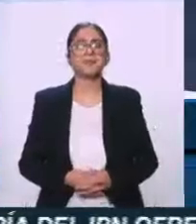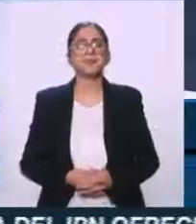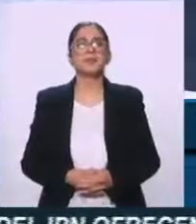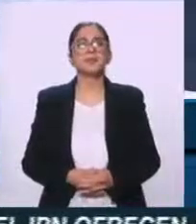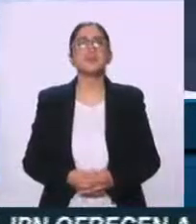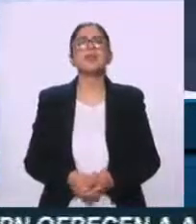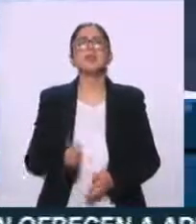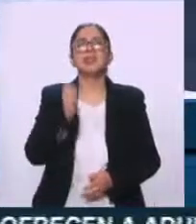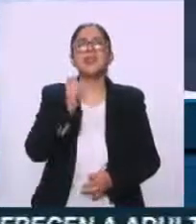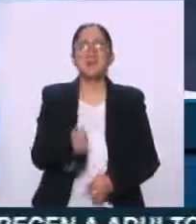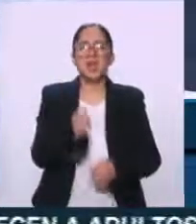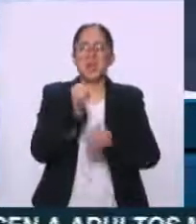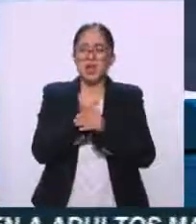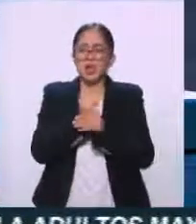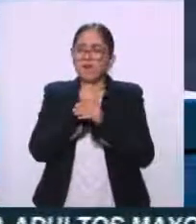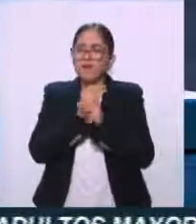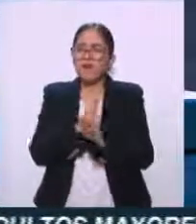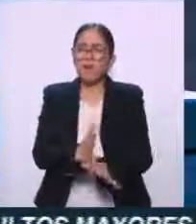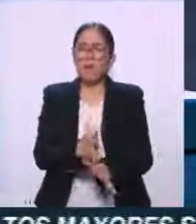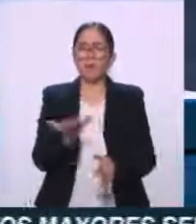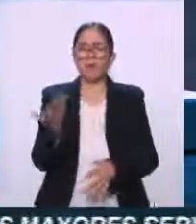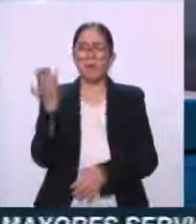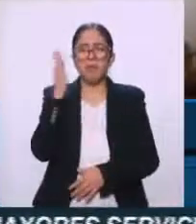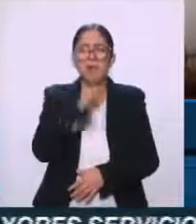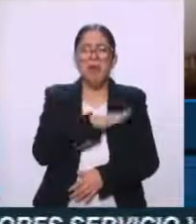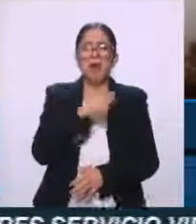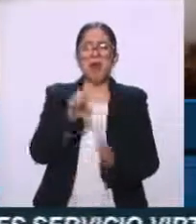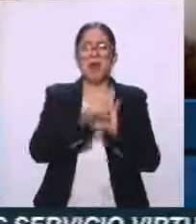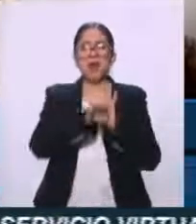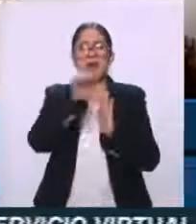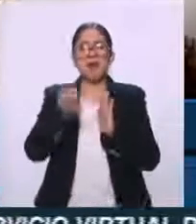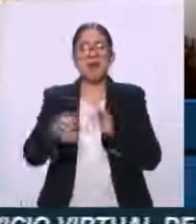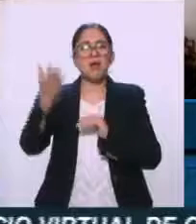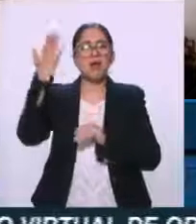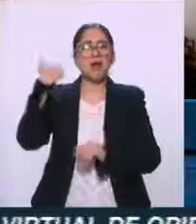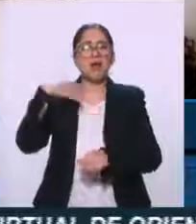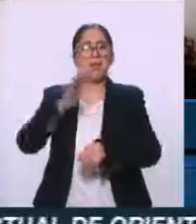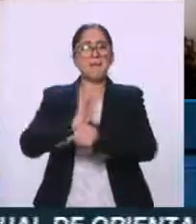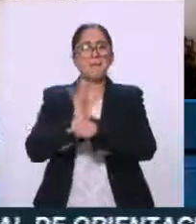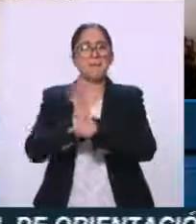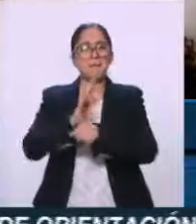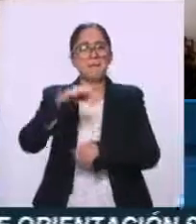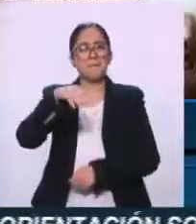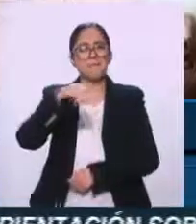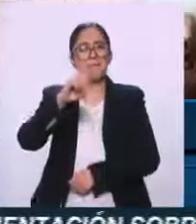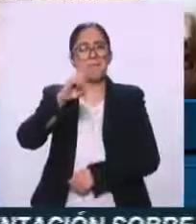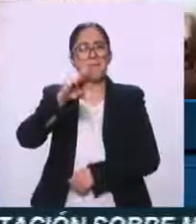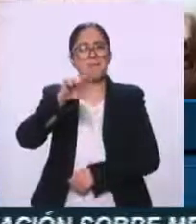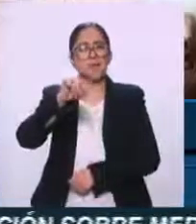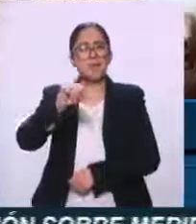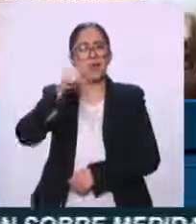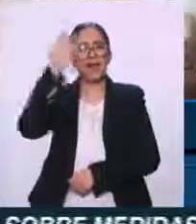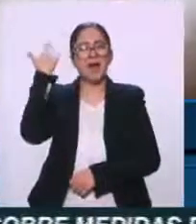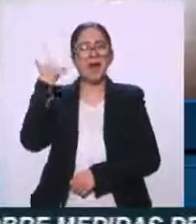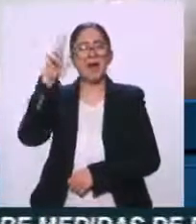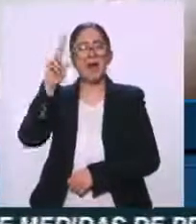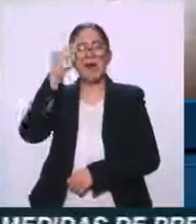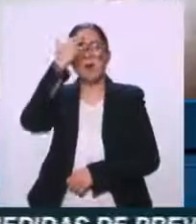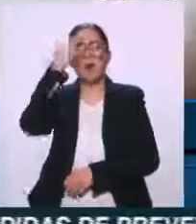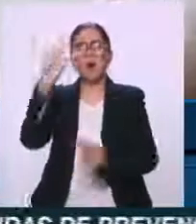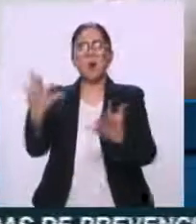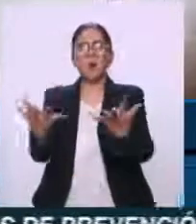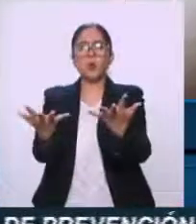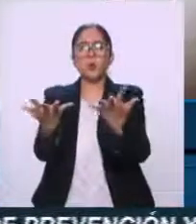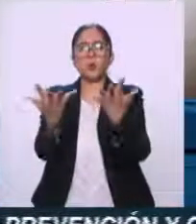usando escenas de películas, no sé si la puede mencionar, por la momia, estaban usando escenas de la cortina de polvo, o ni siquiera